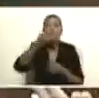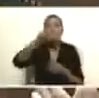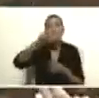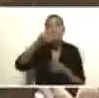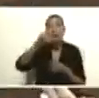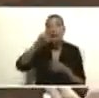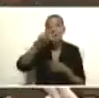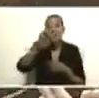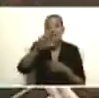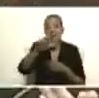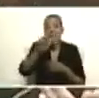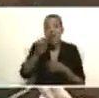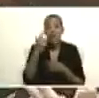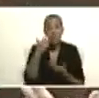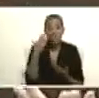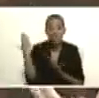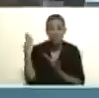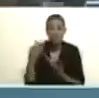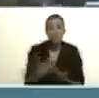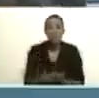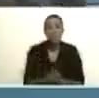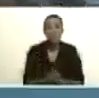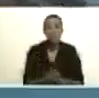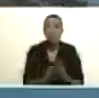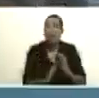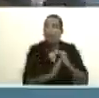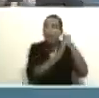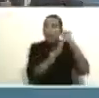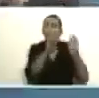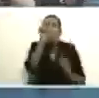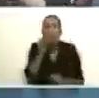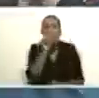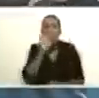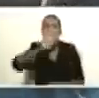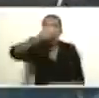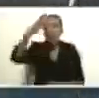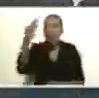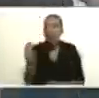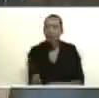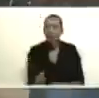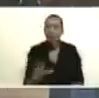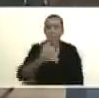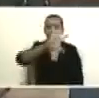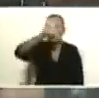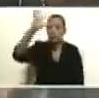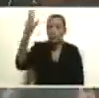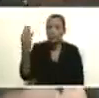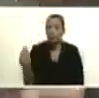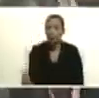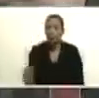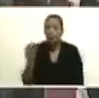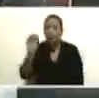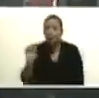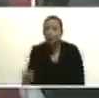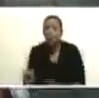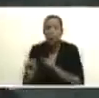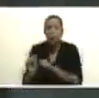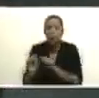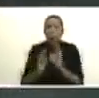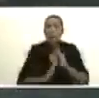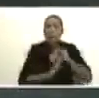inigualable inolvidable líder del África líder de los pueblos del sur Nelson Mandela